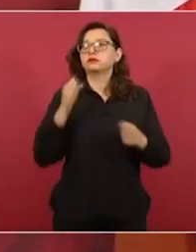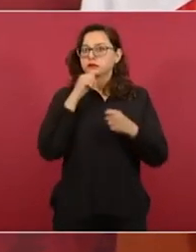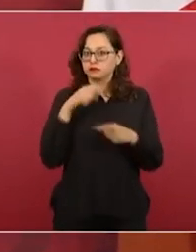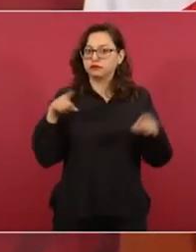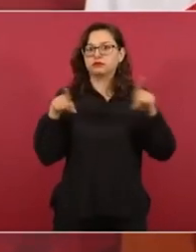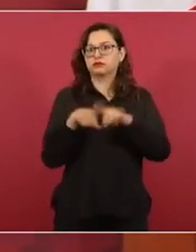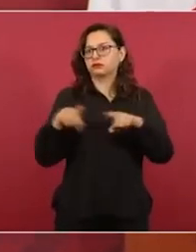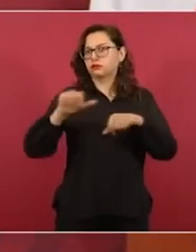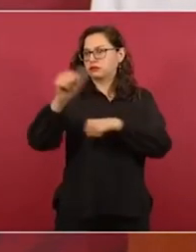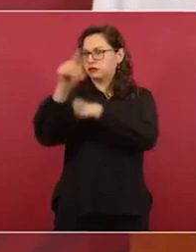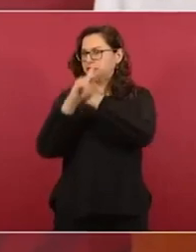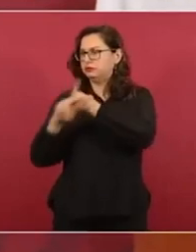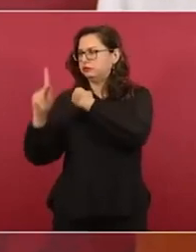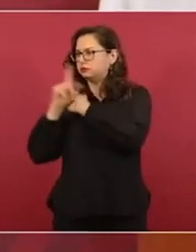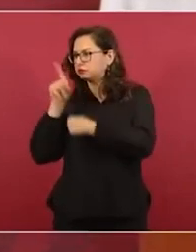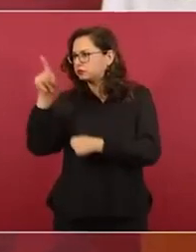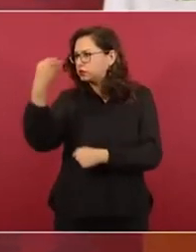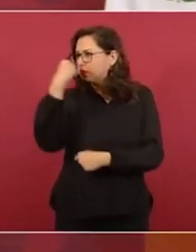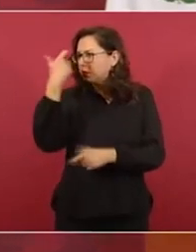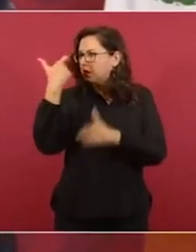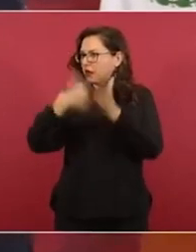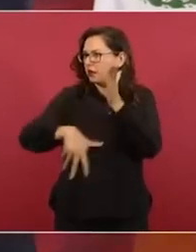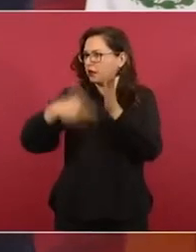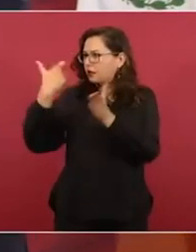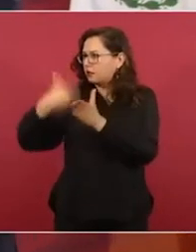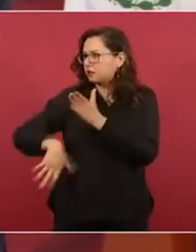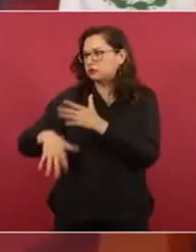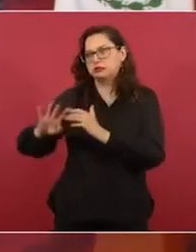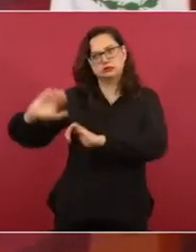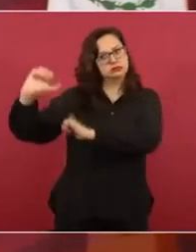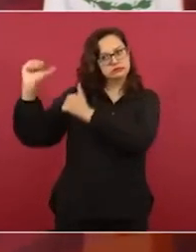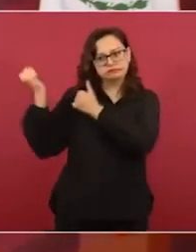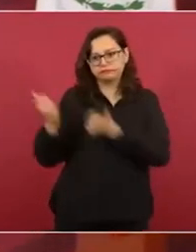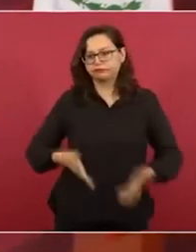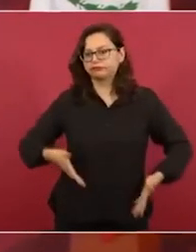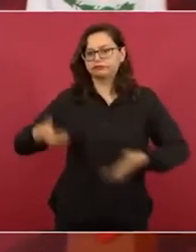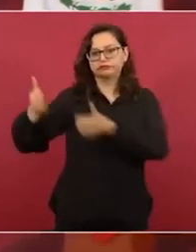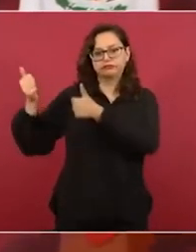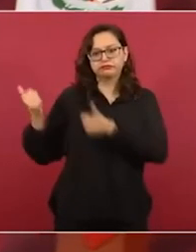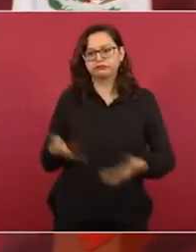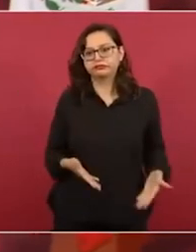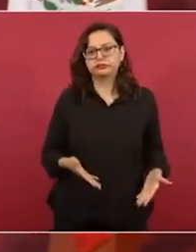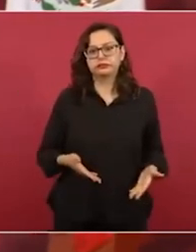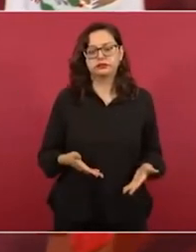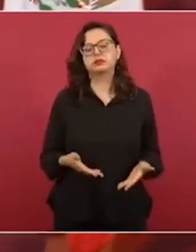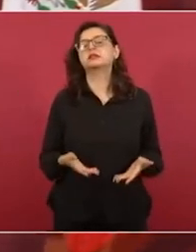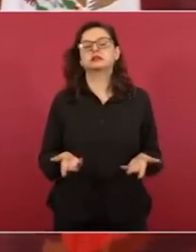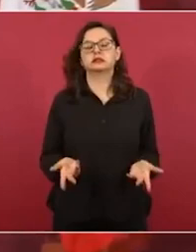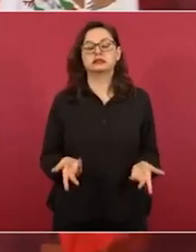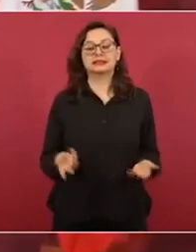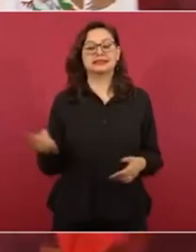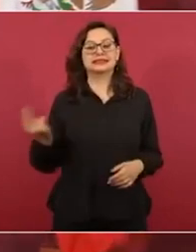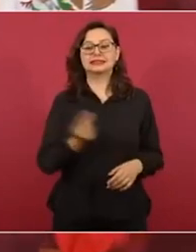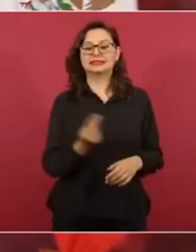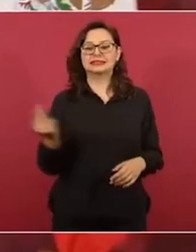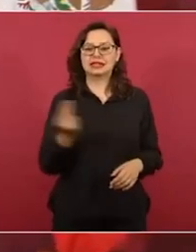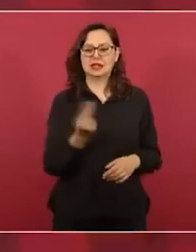y estos acuerdos que ayudan